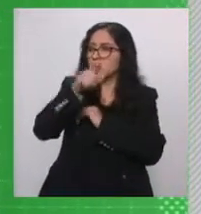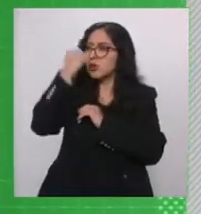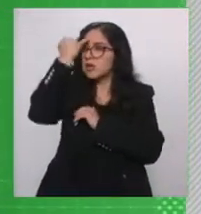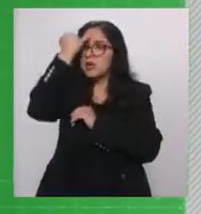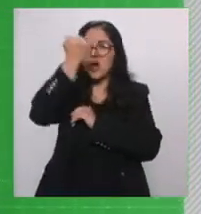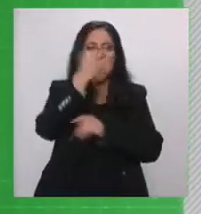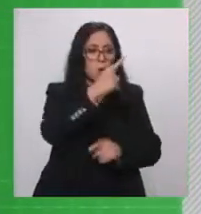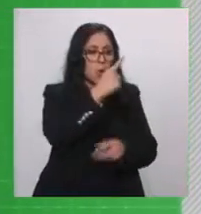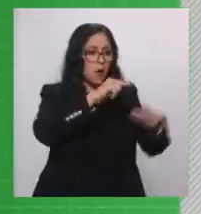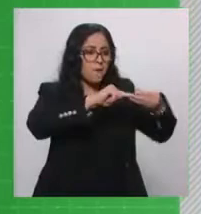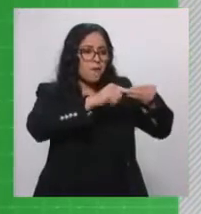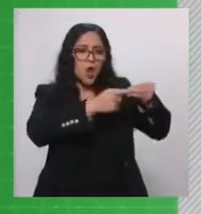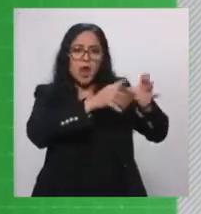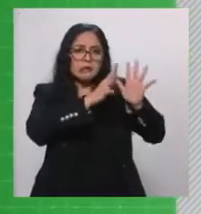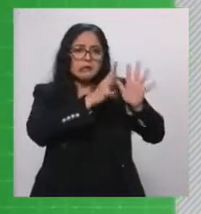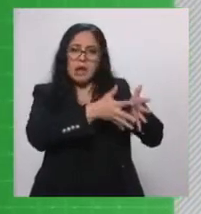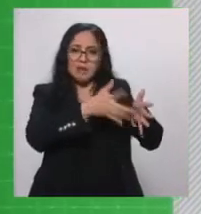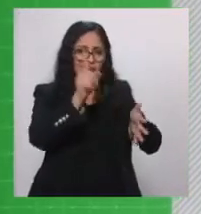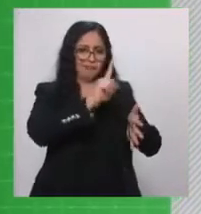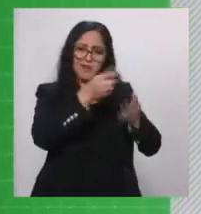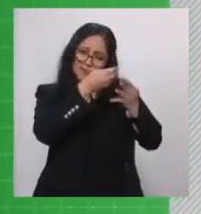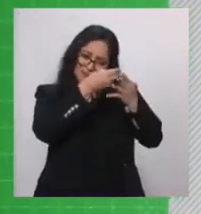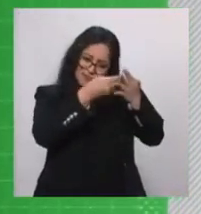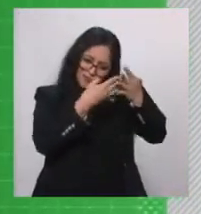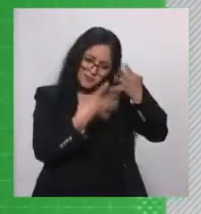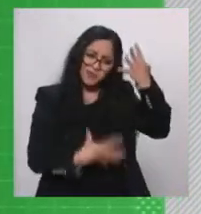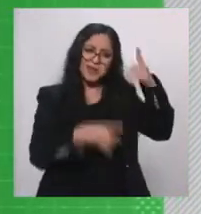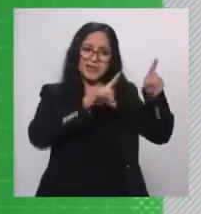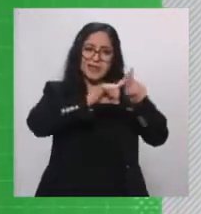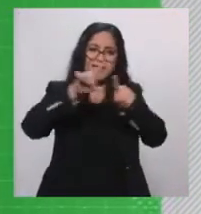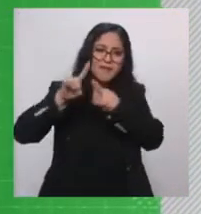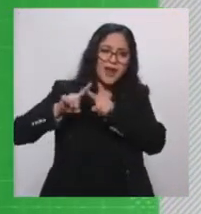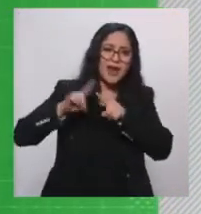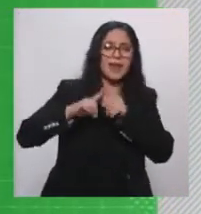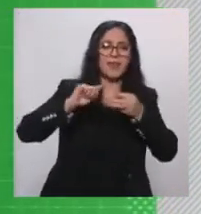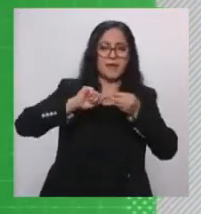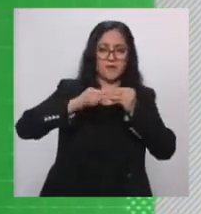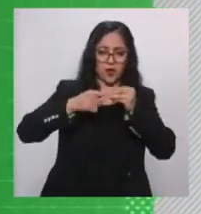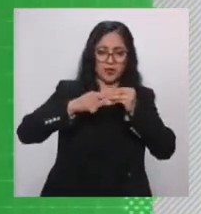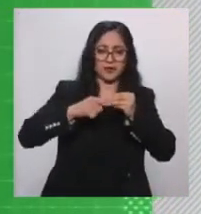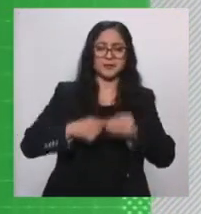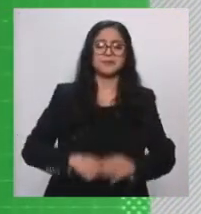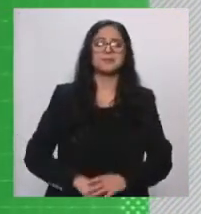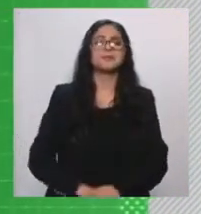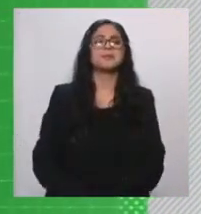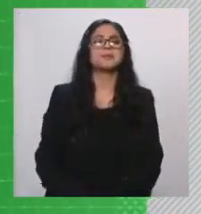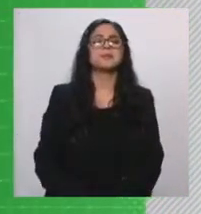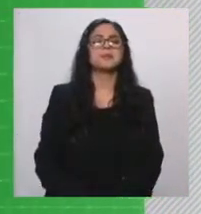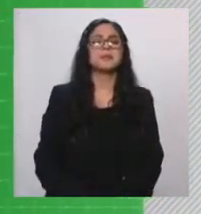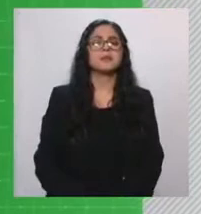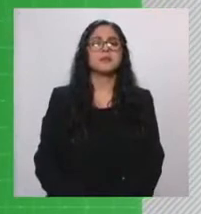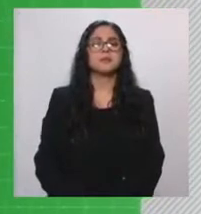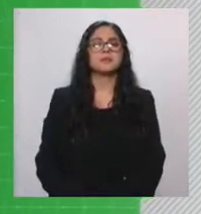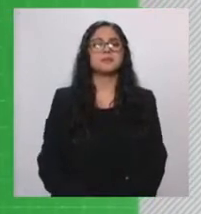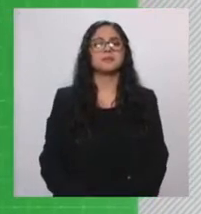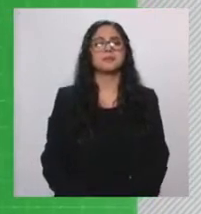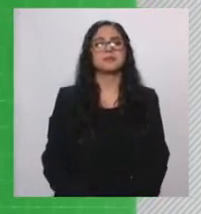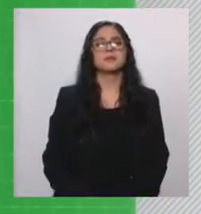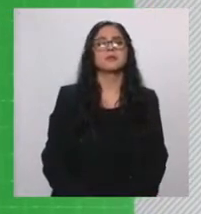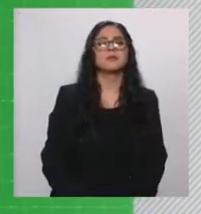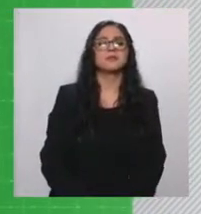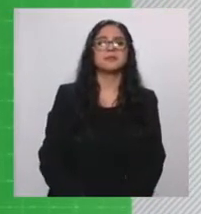solamente hay un tipo, y hay muchísimos tipos. Oye, Fer, por último, ¿funcionaría lo mismo? ¿Tienen las mismas